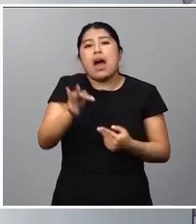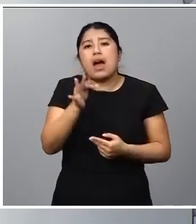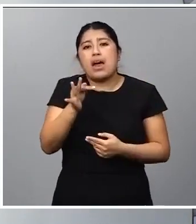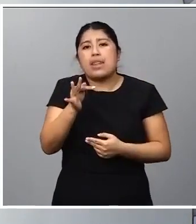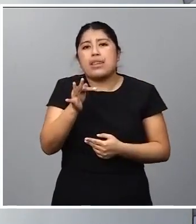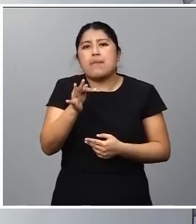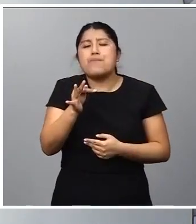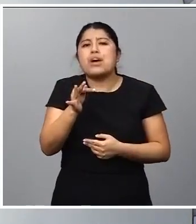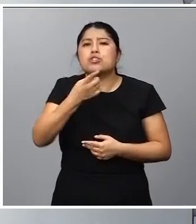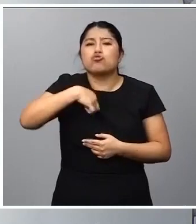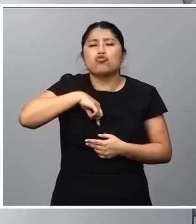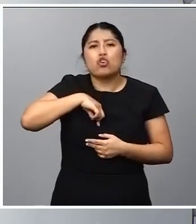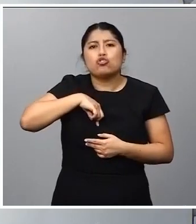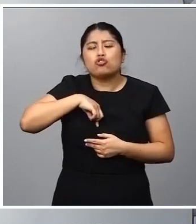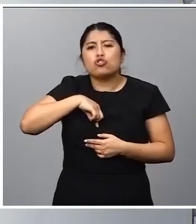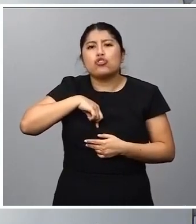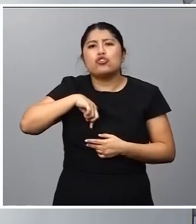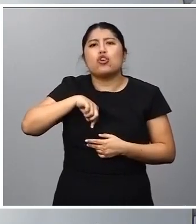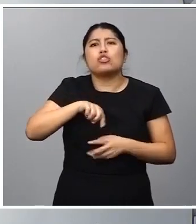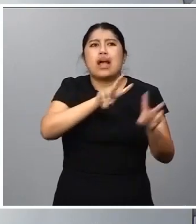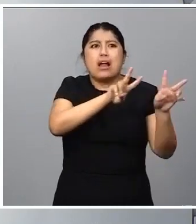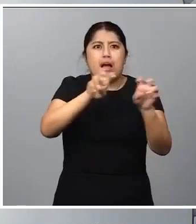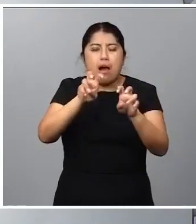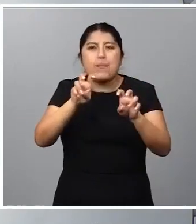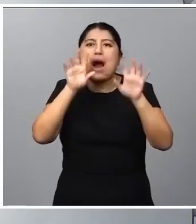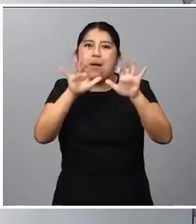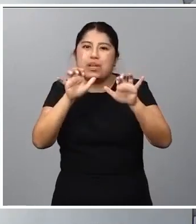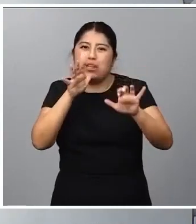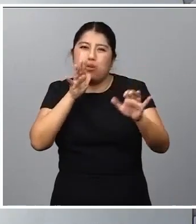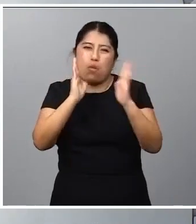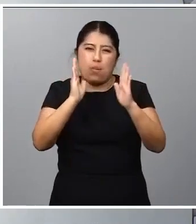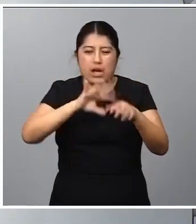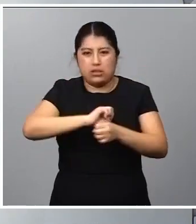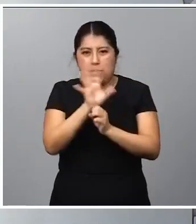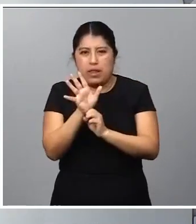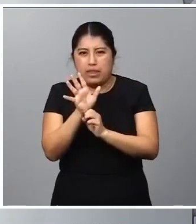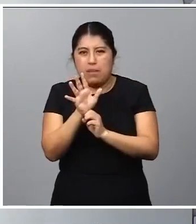extraídas, las lecciones aprendidas durante la pandemia. Así que esta agencia tiene cinco misiones que son fundamentales.